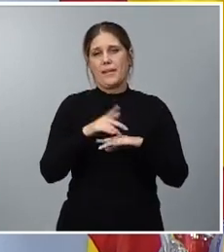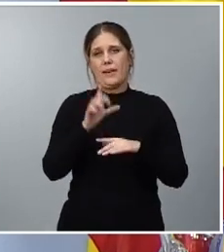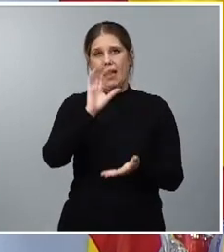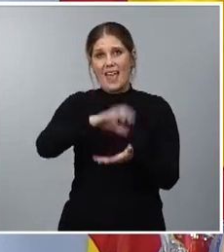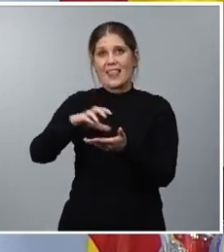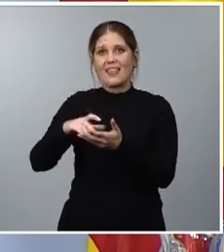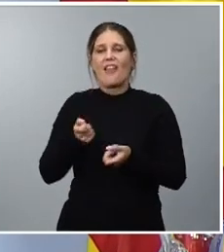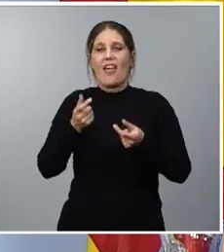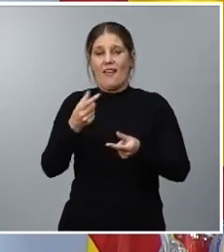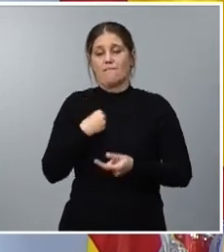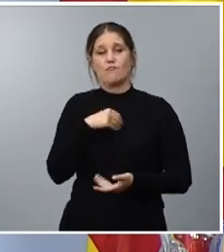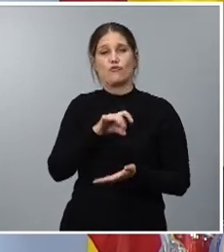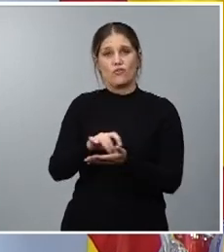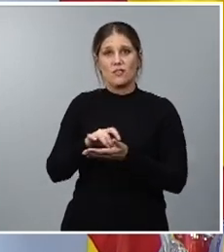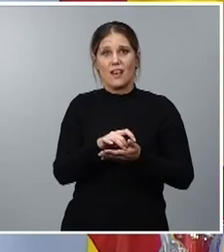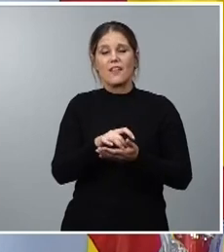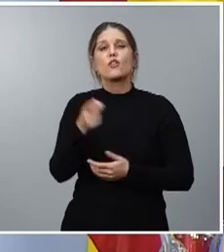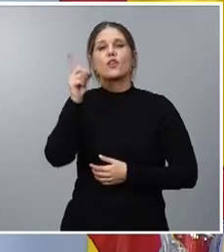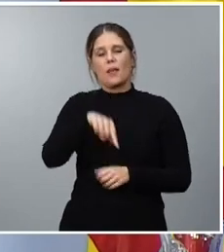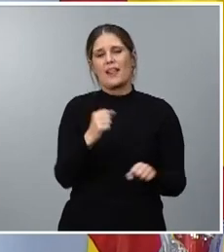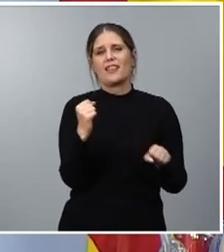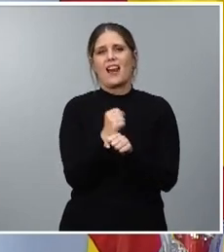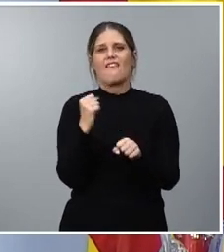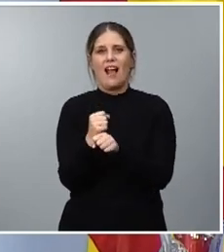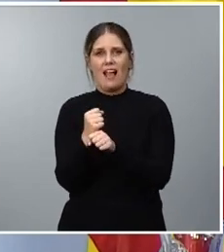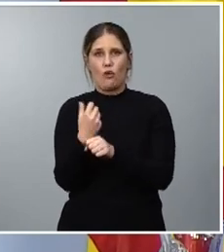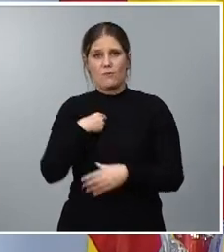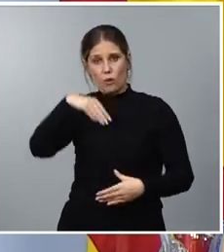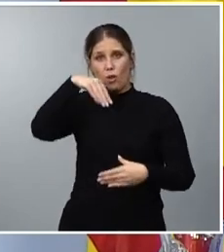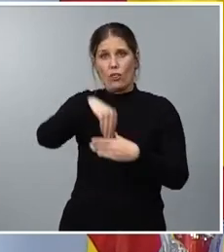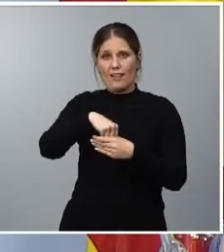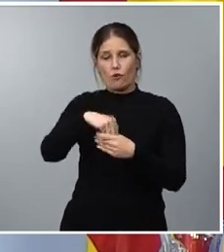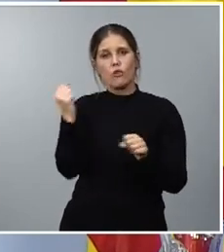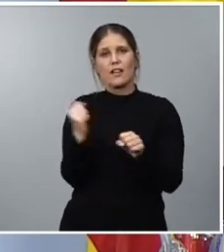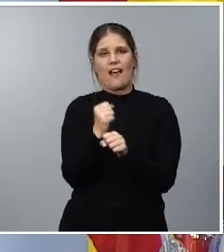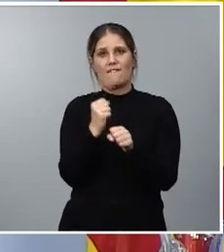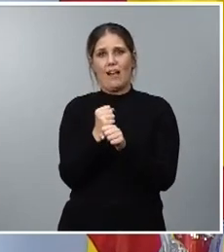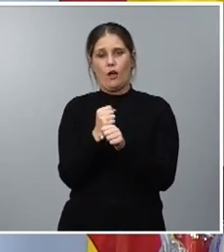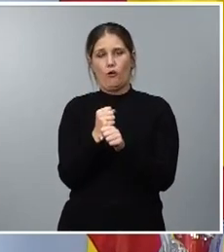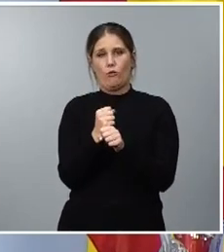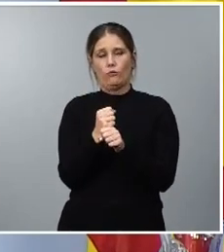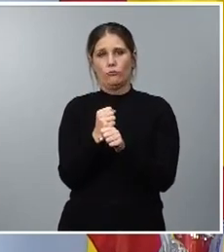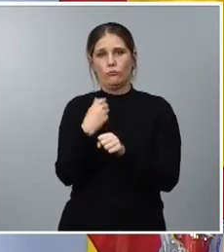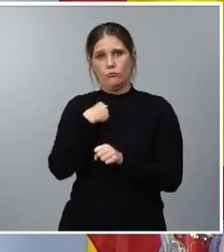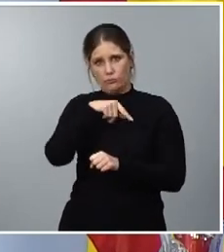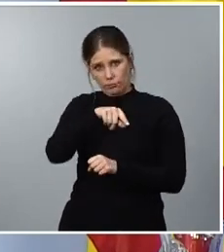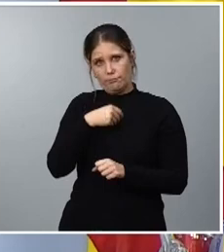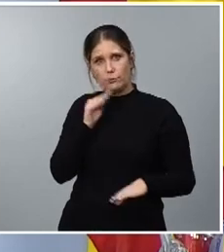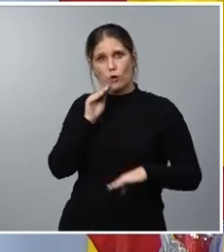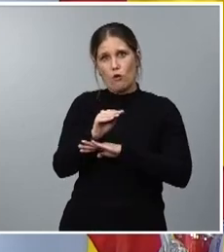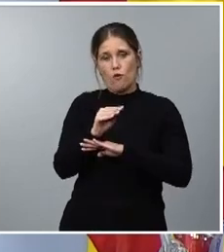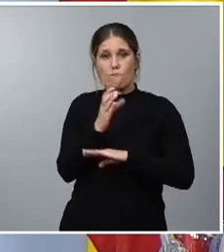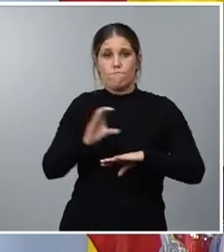prestan los servicios y para los trabajadores que están desarrollando también su trabajo en el marco de esta prestación.